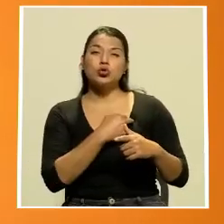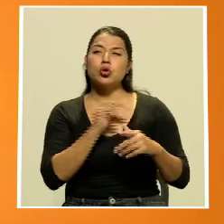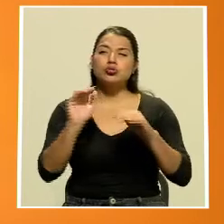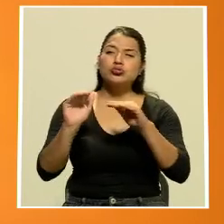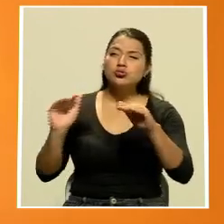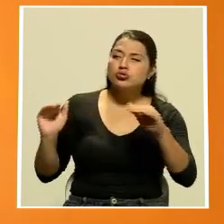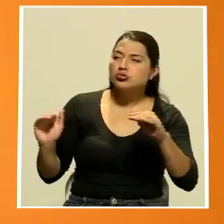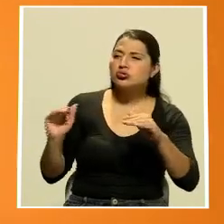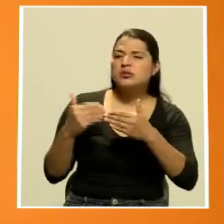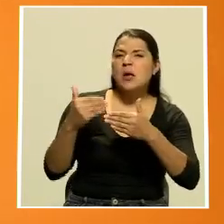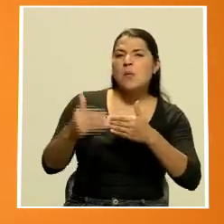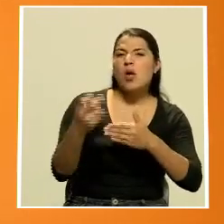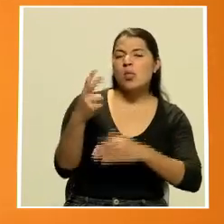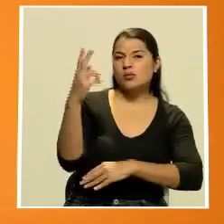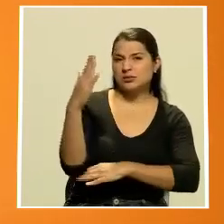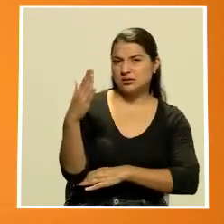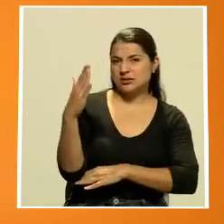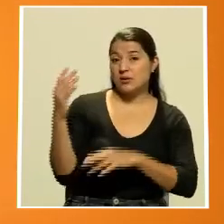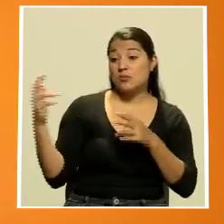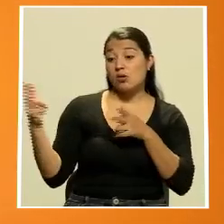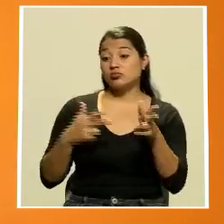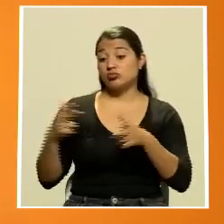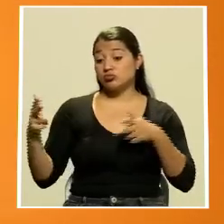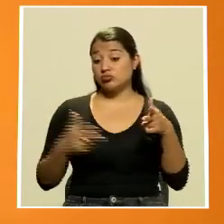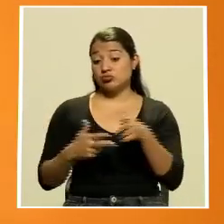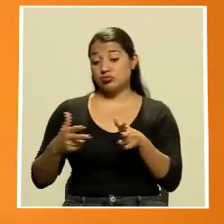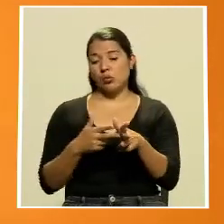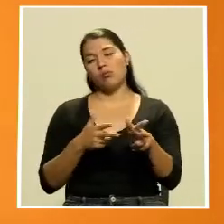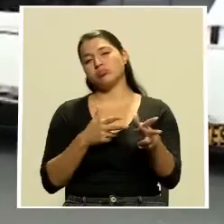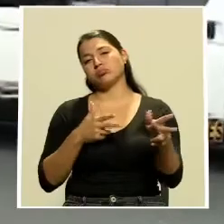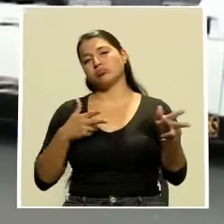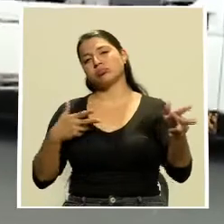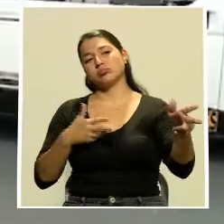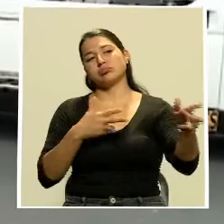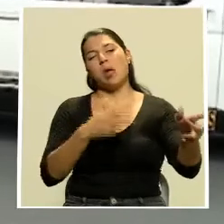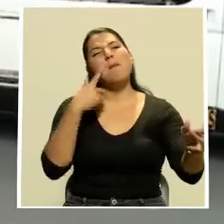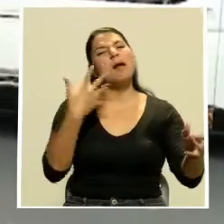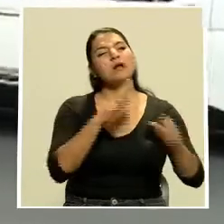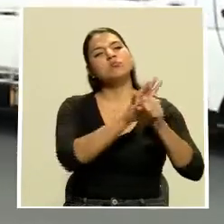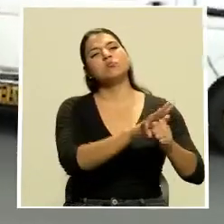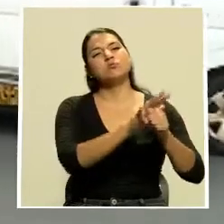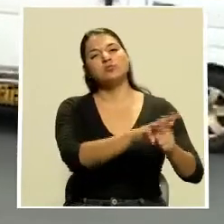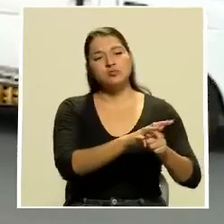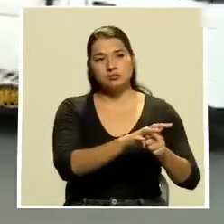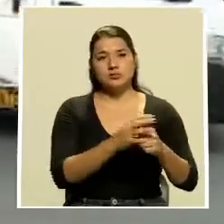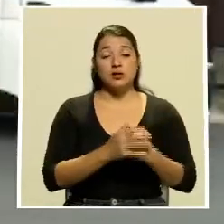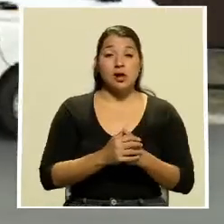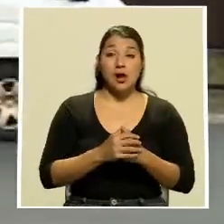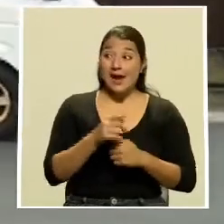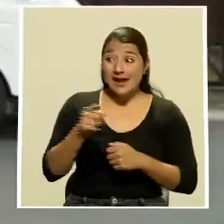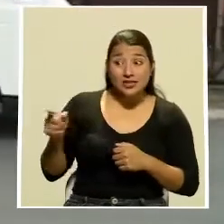después del mediodía, ¿verdad? Para ejercer esa presión que se necesita. No han podido brindar sus servicios